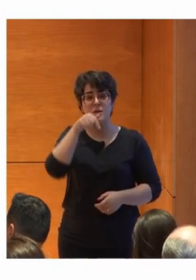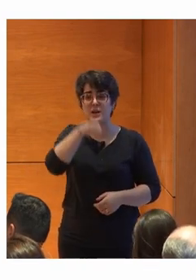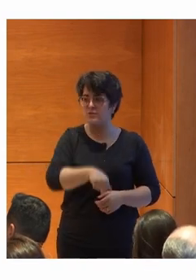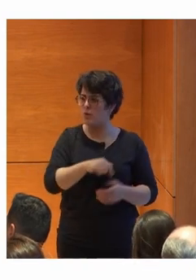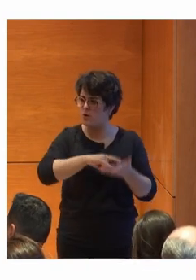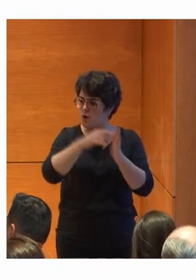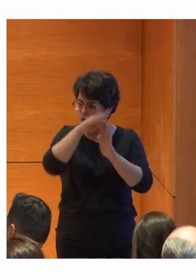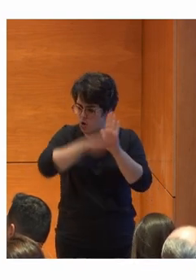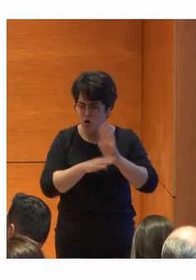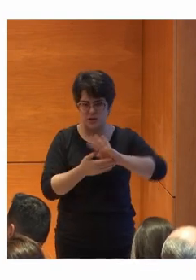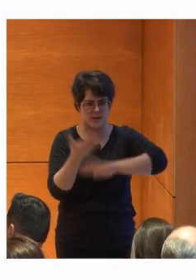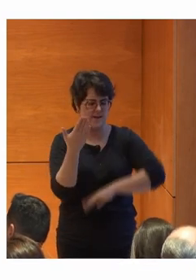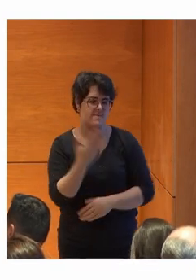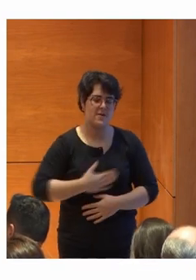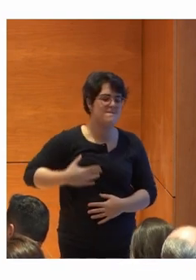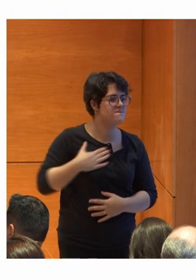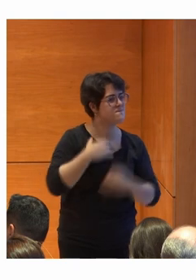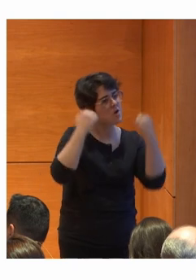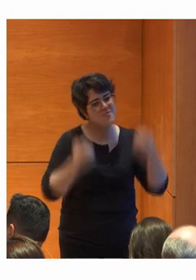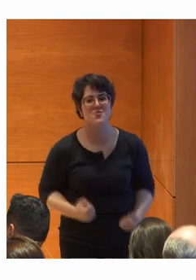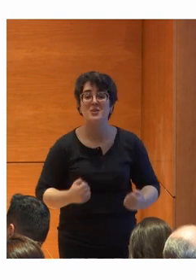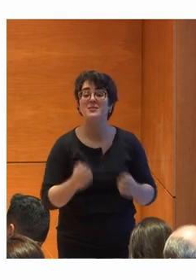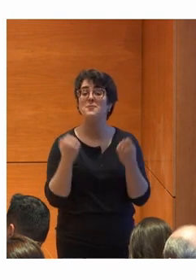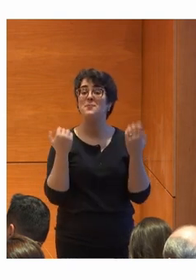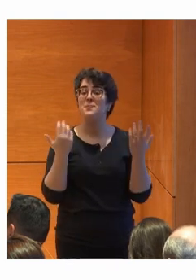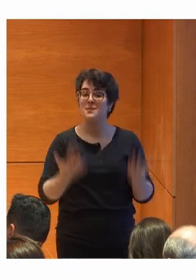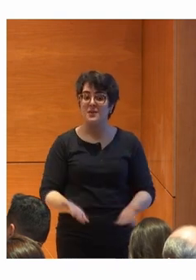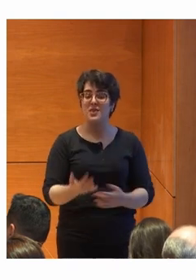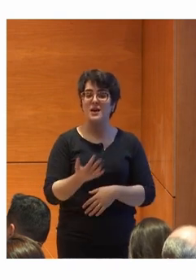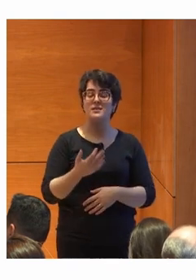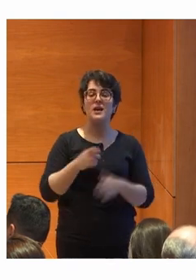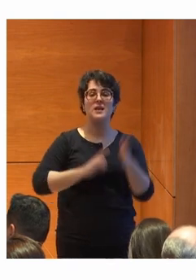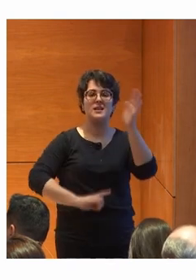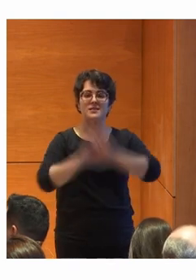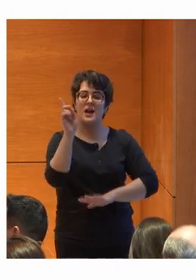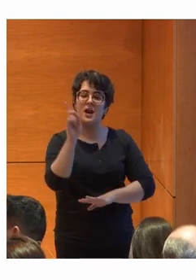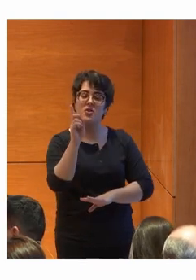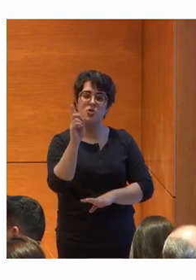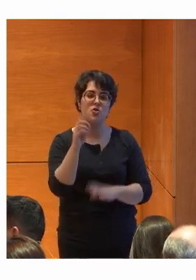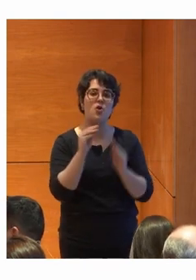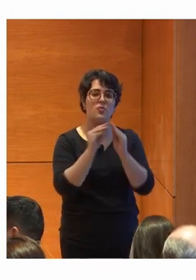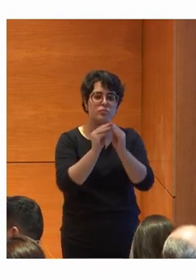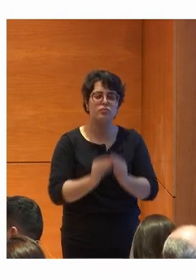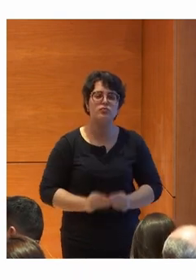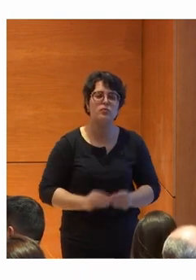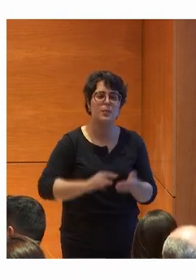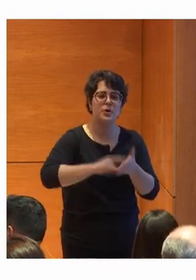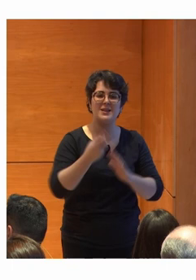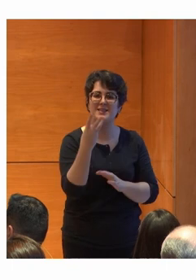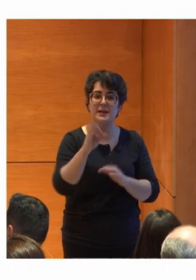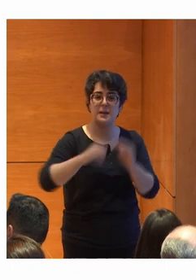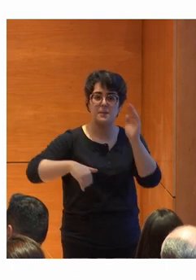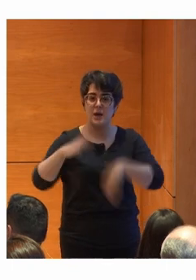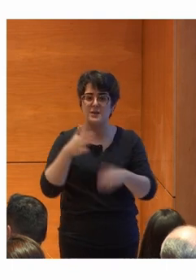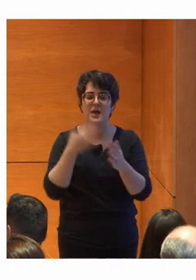estos proyectos es muy gratificante para todos nosotros. Se han desarrollado más de 30 proyectos que han tenido un